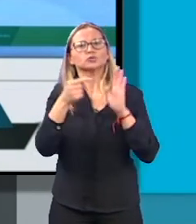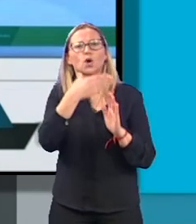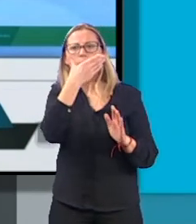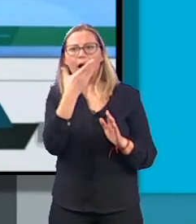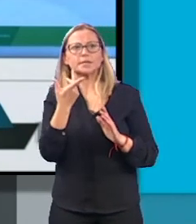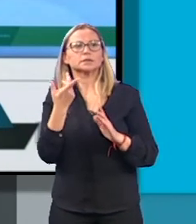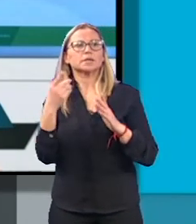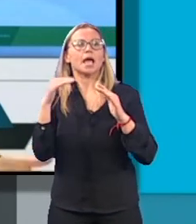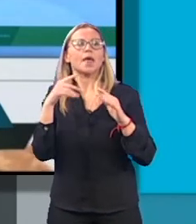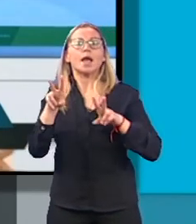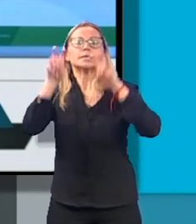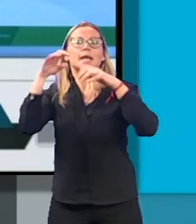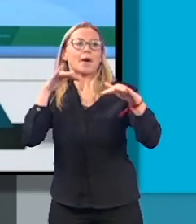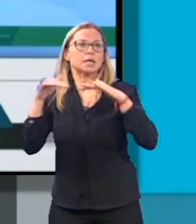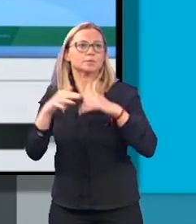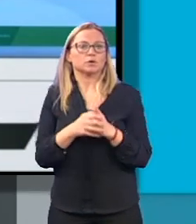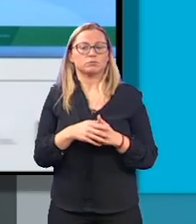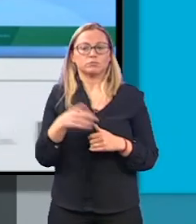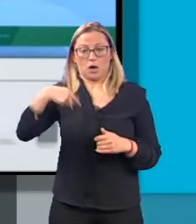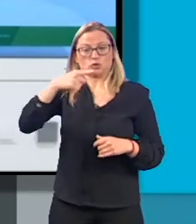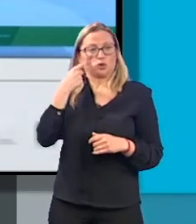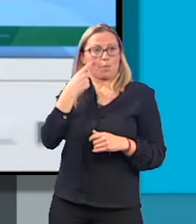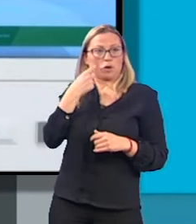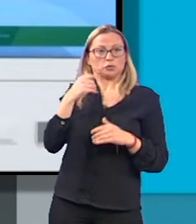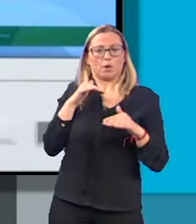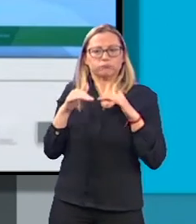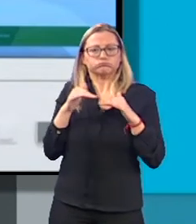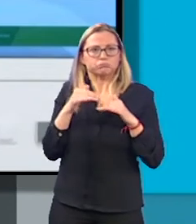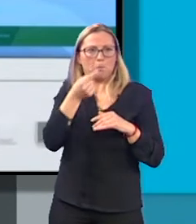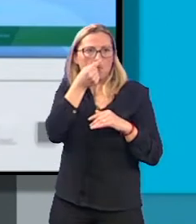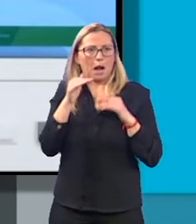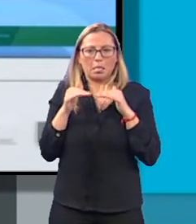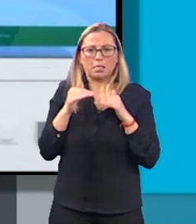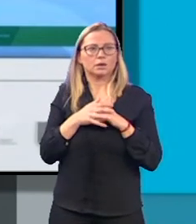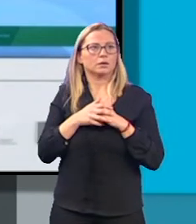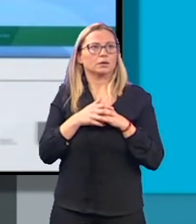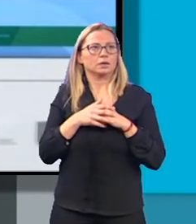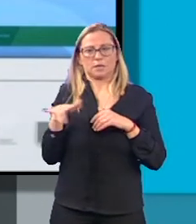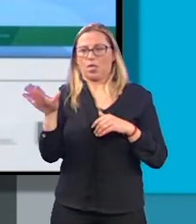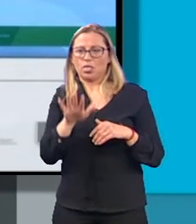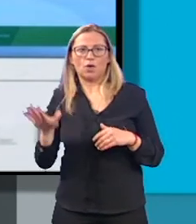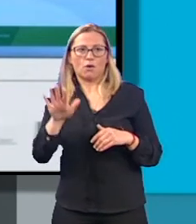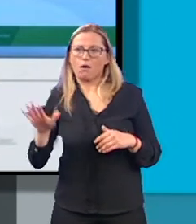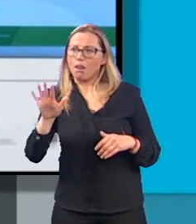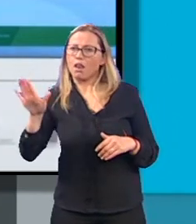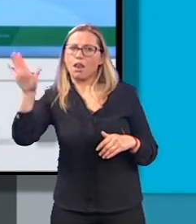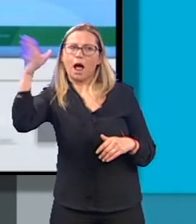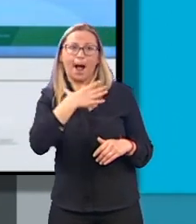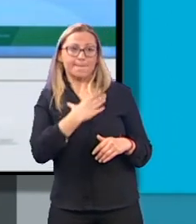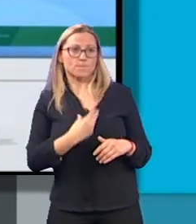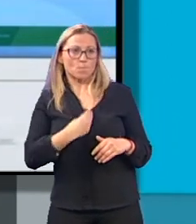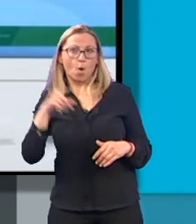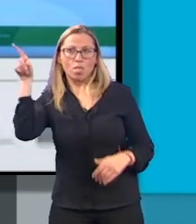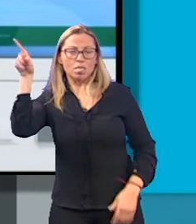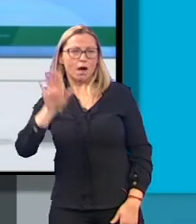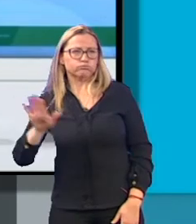sísmico, que estamos acostumbrados a terremotos, pequeños terremotos, ya sufrimos esa zona, y además que se eleva hacia la región de Murcia,